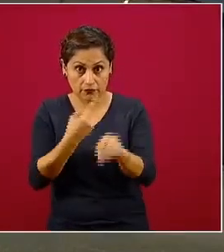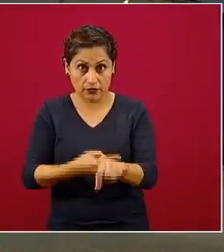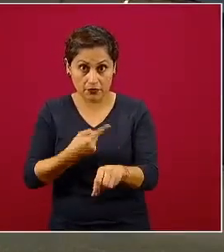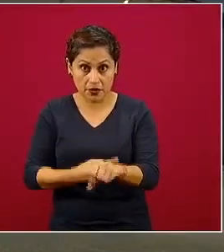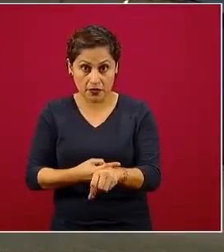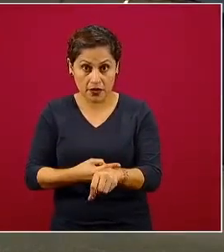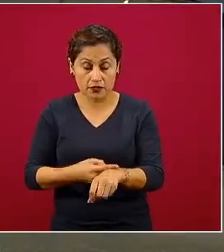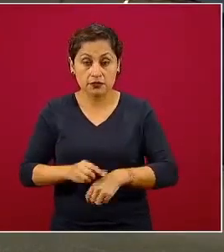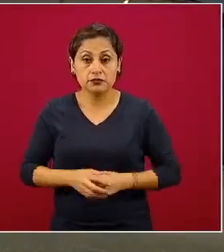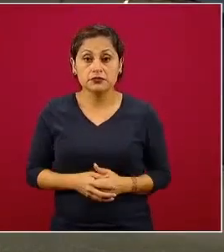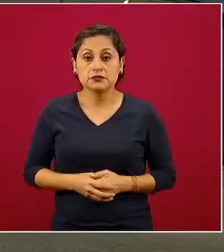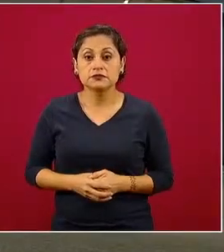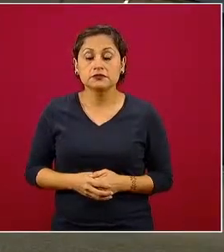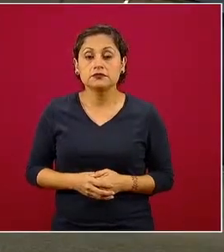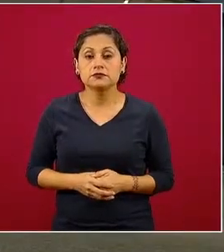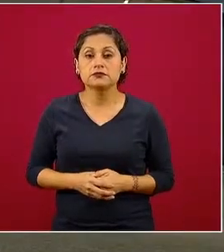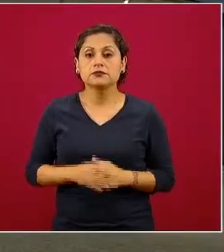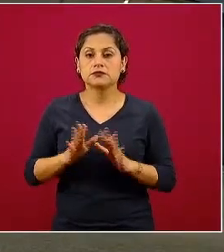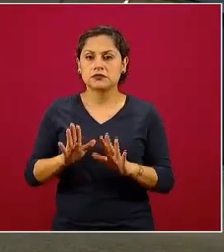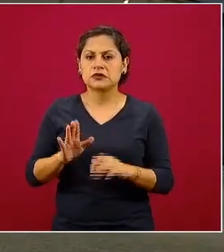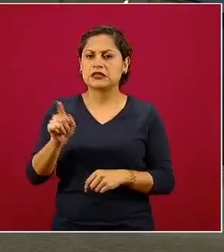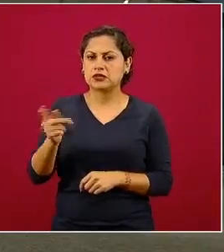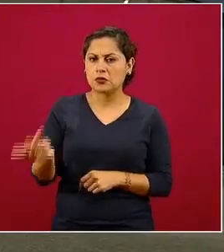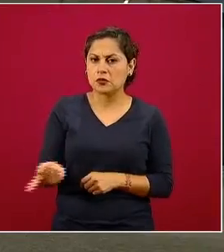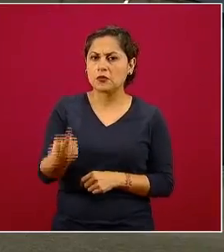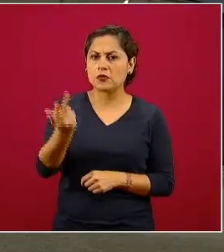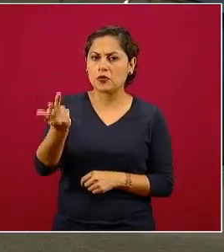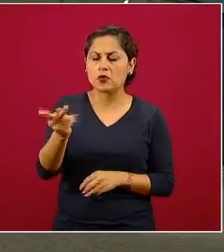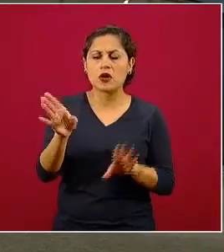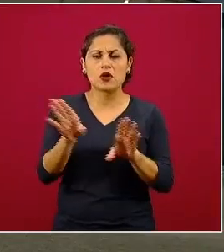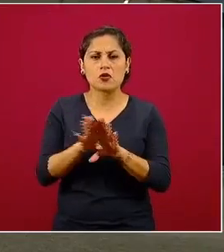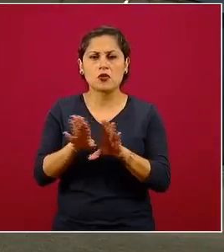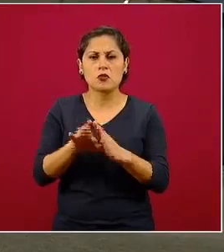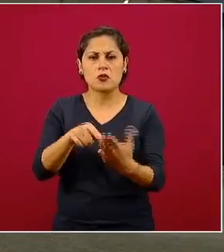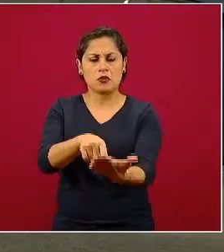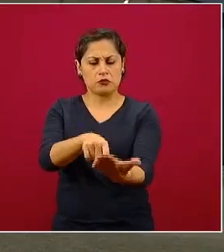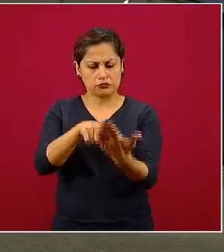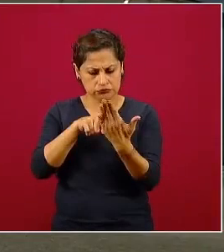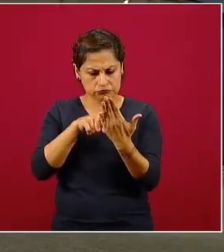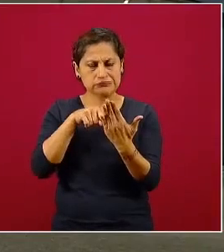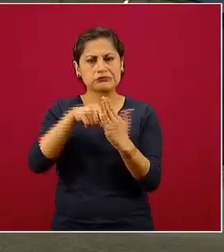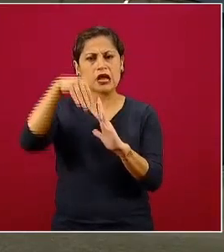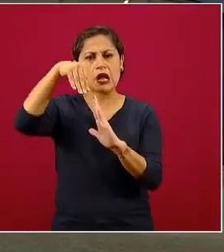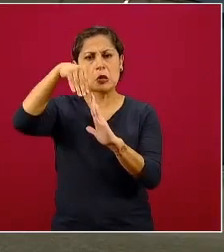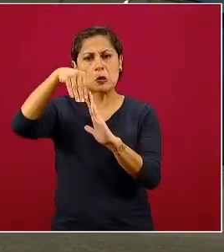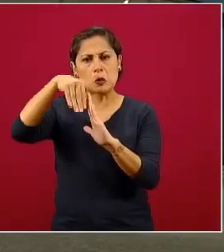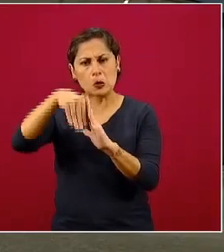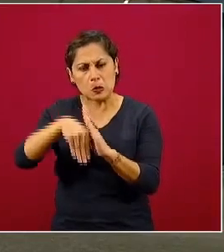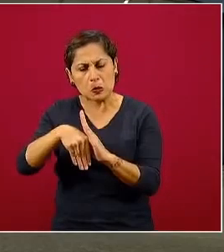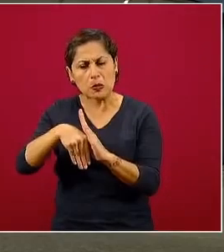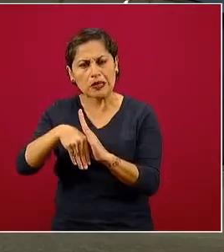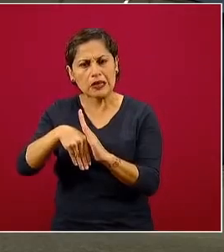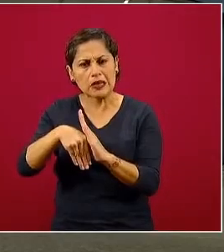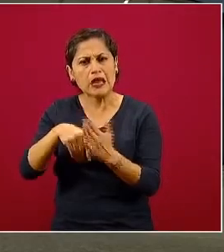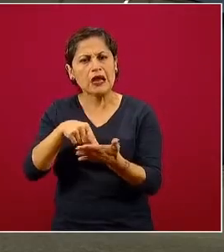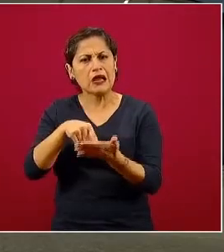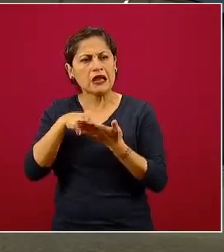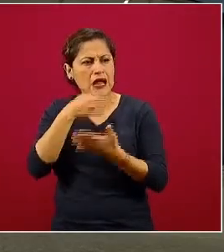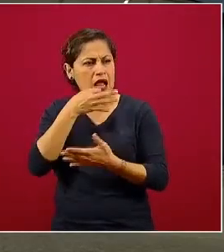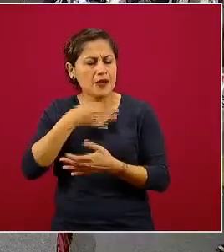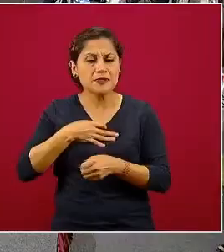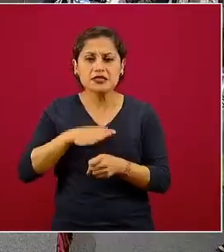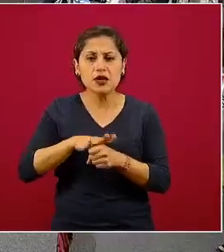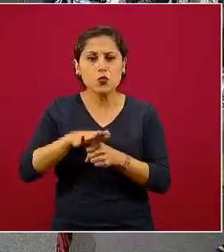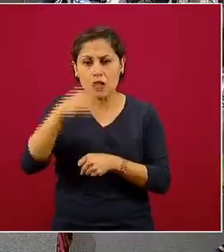señales contundentes que la curva va para abajo? O sea, sabemos que bueno los casos, pero